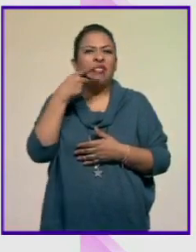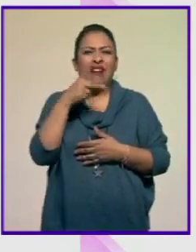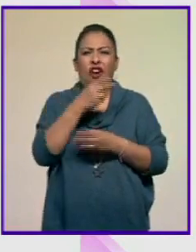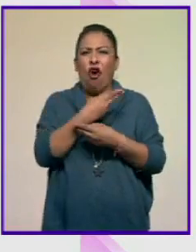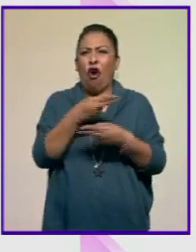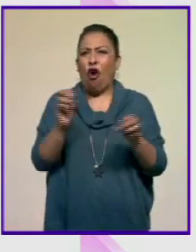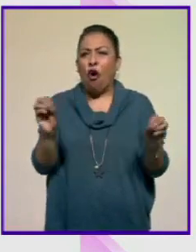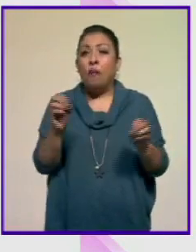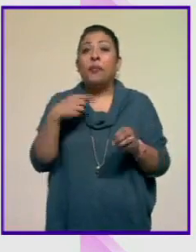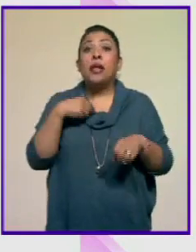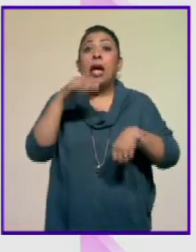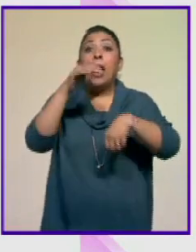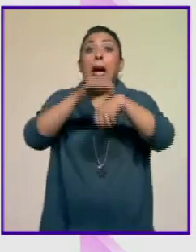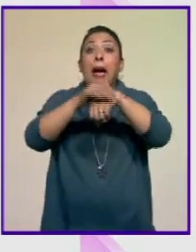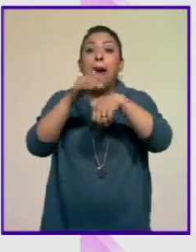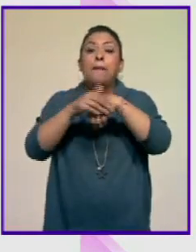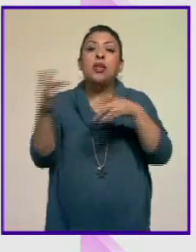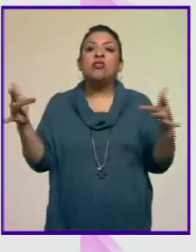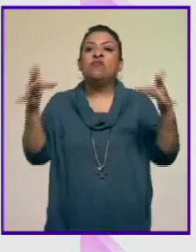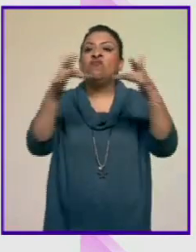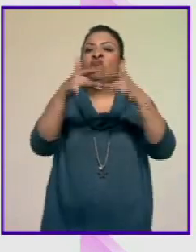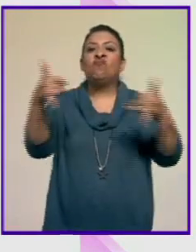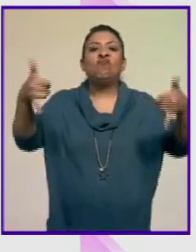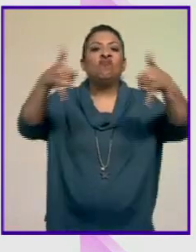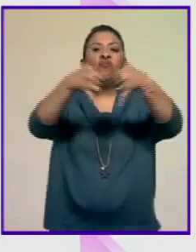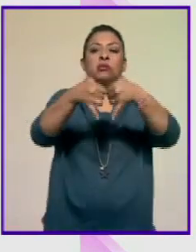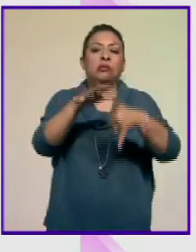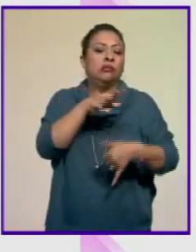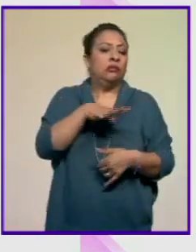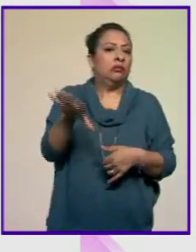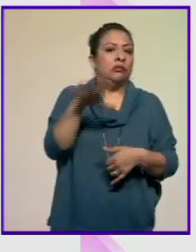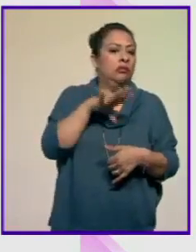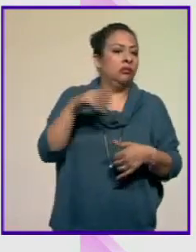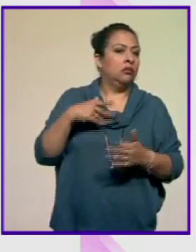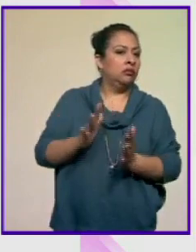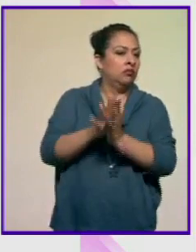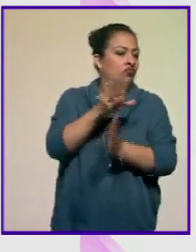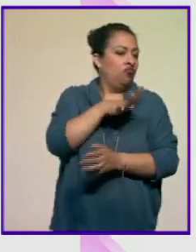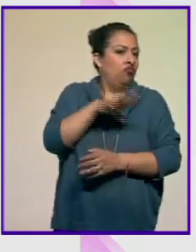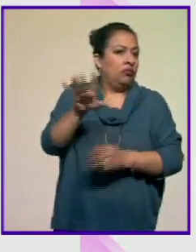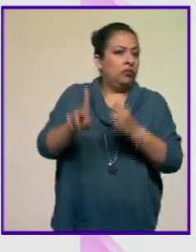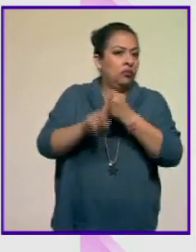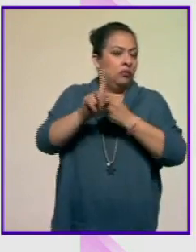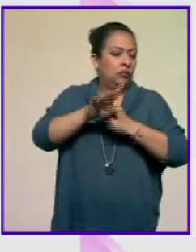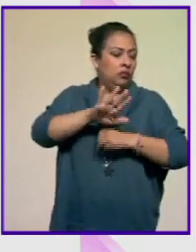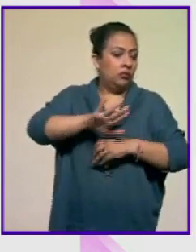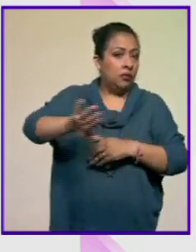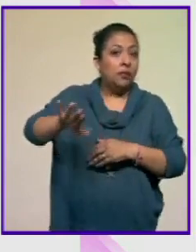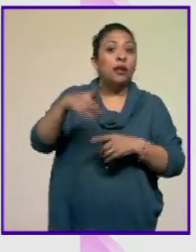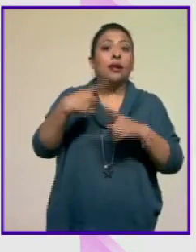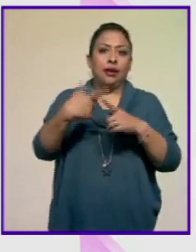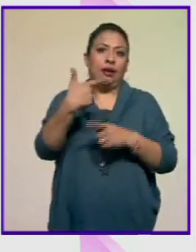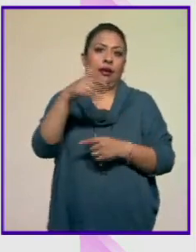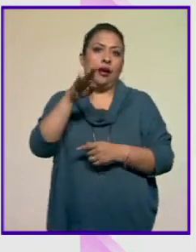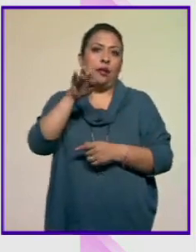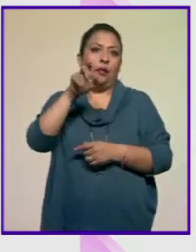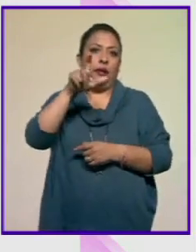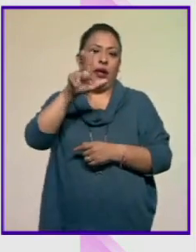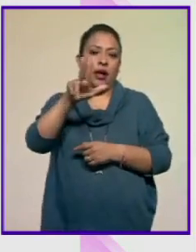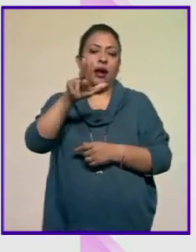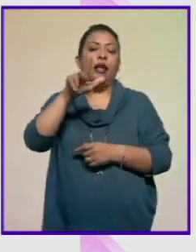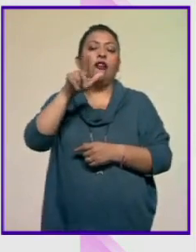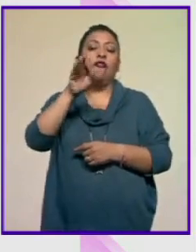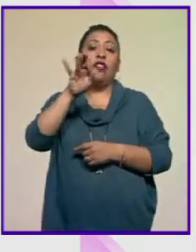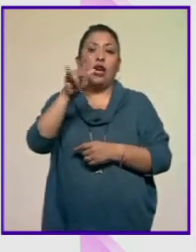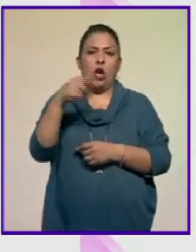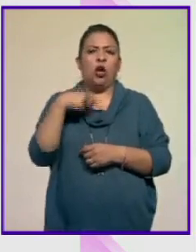Sus amigos no le contestaban el teléfono porque no querían involucrarse con el problema. Entre ellos Gabriel Figueroa, que era muy amigo de mi